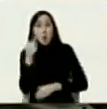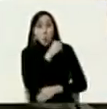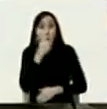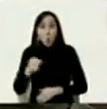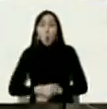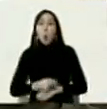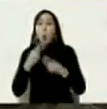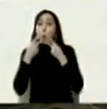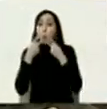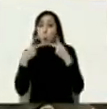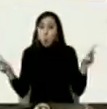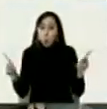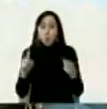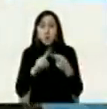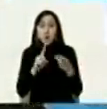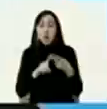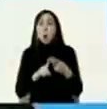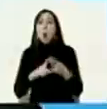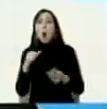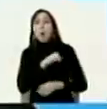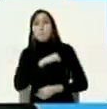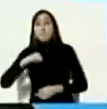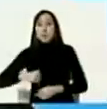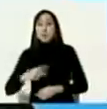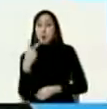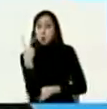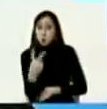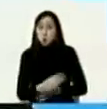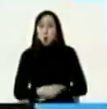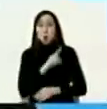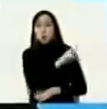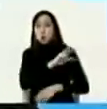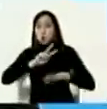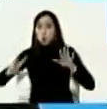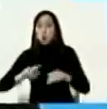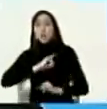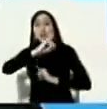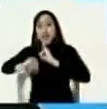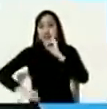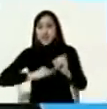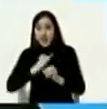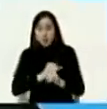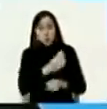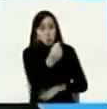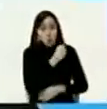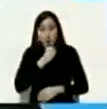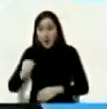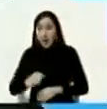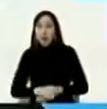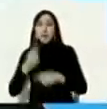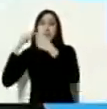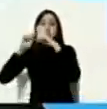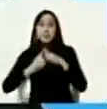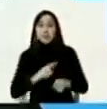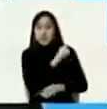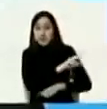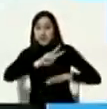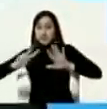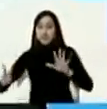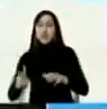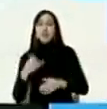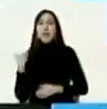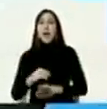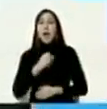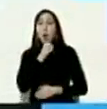dos medios de comunicación privados doce medios de comunicación internacionales para un total de 17 medios de comunicación